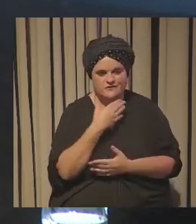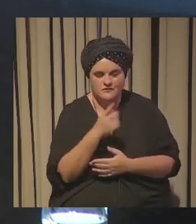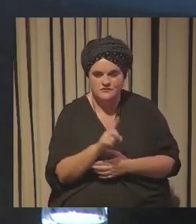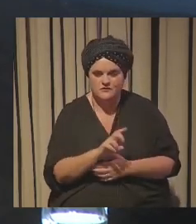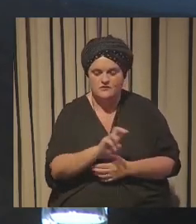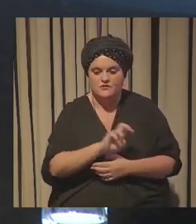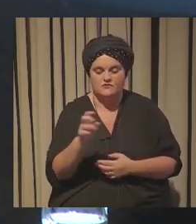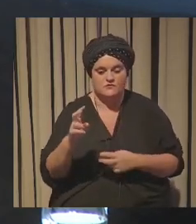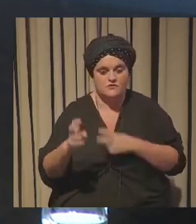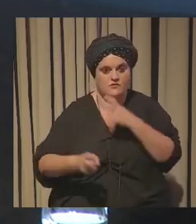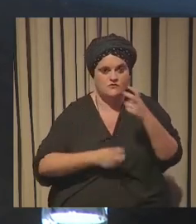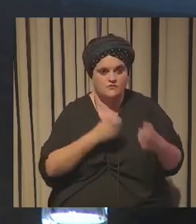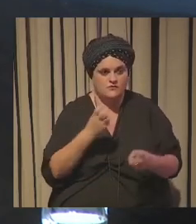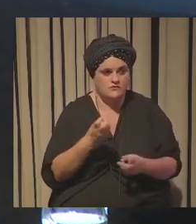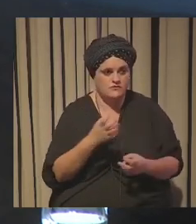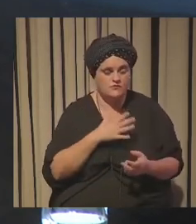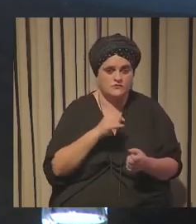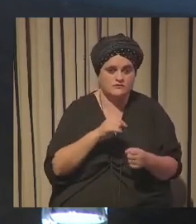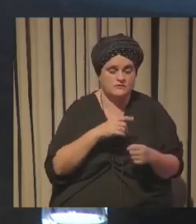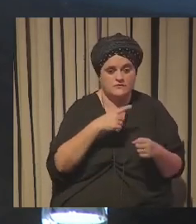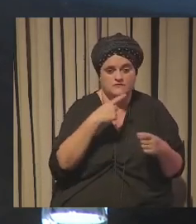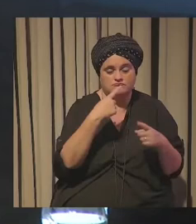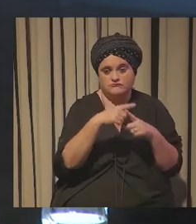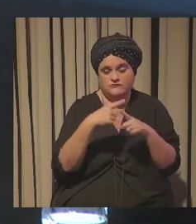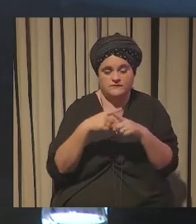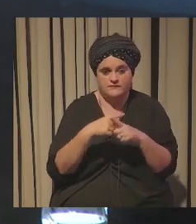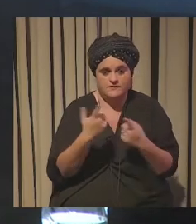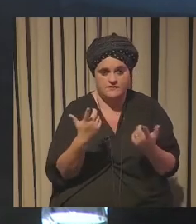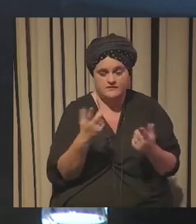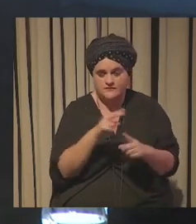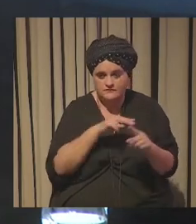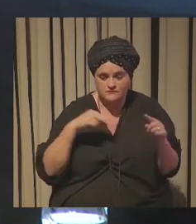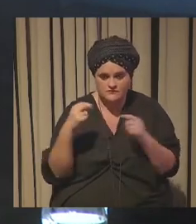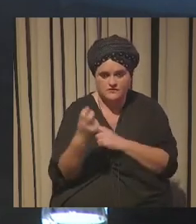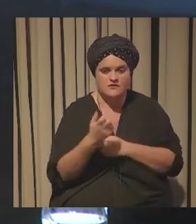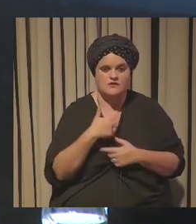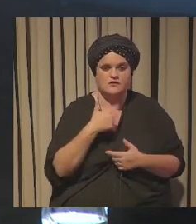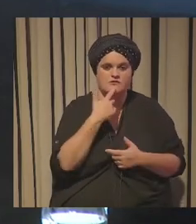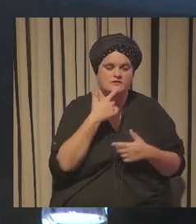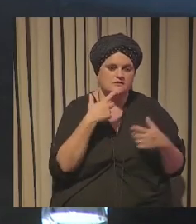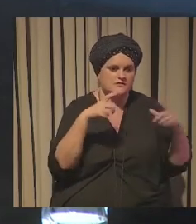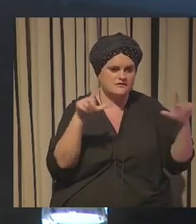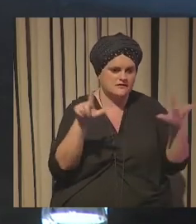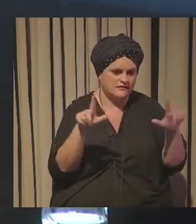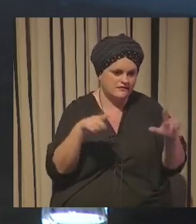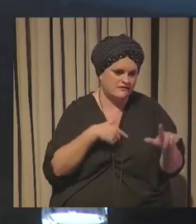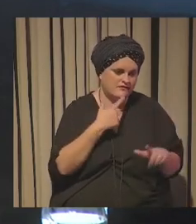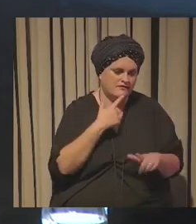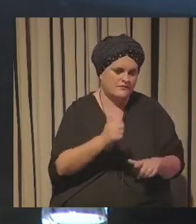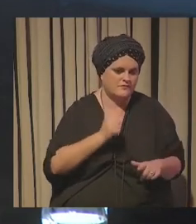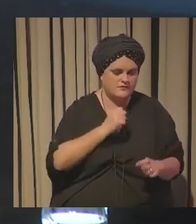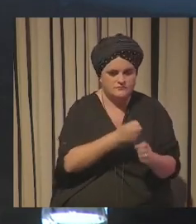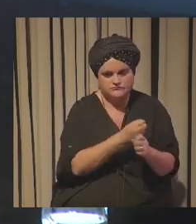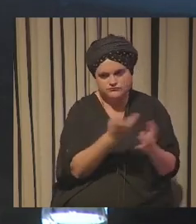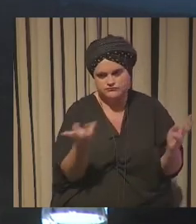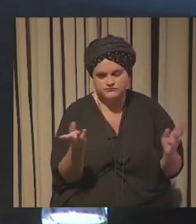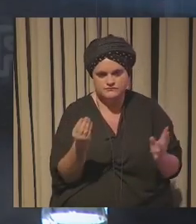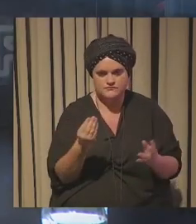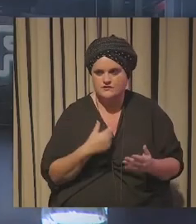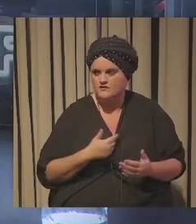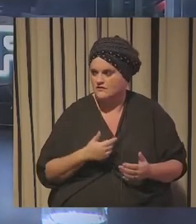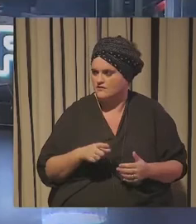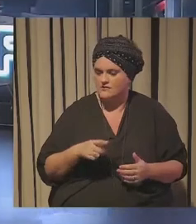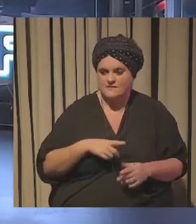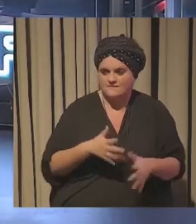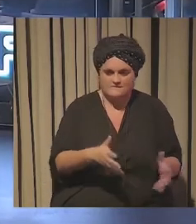de la innovación también se puede llevar a un montón de planos así que las como dicen en televisión las posibilidades son infinitas y me encanta porque os dais cuenta que esta